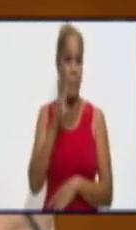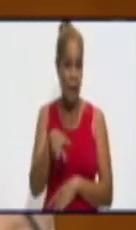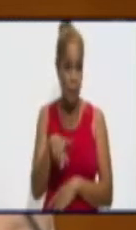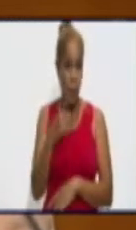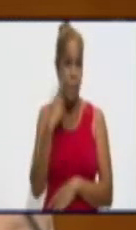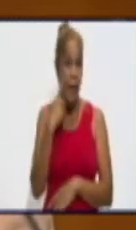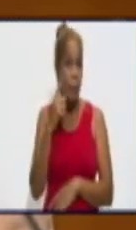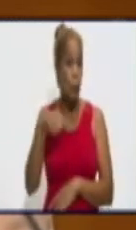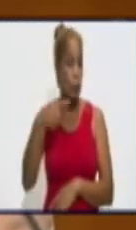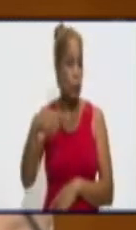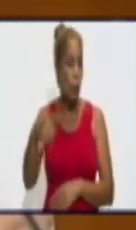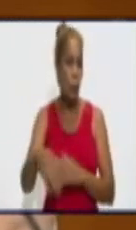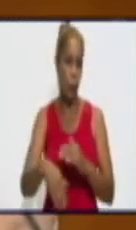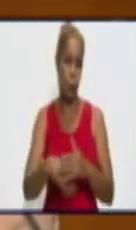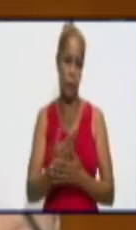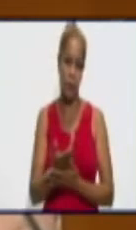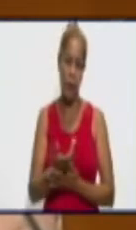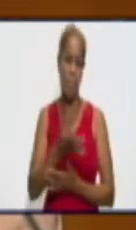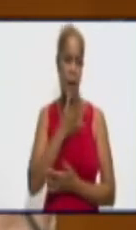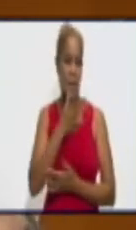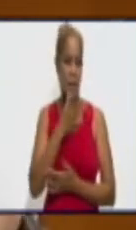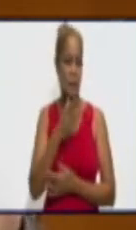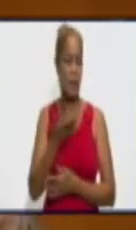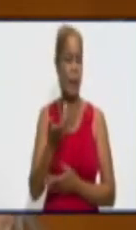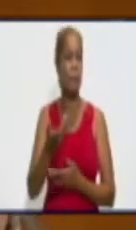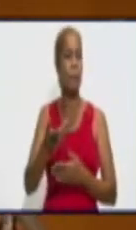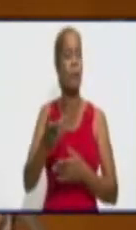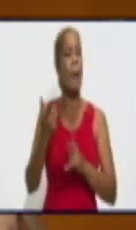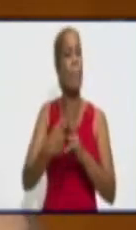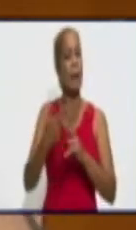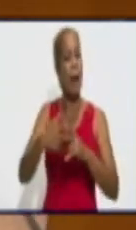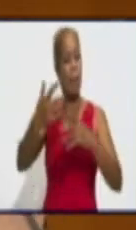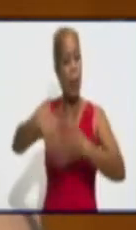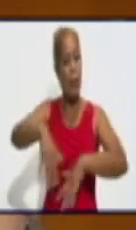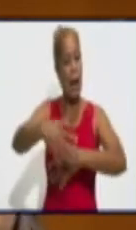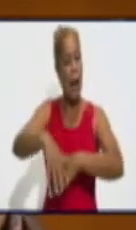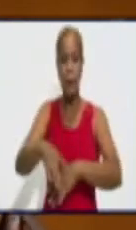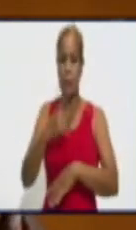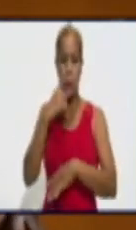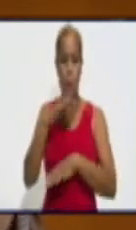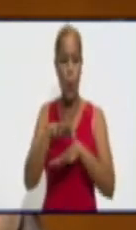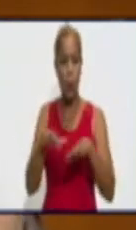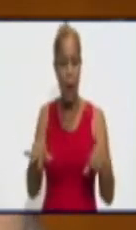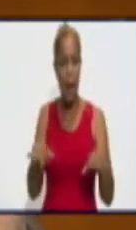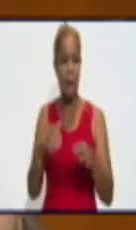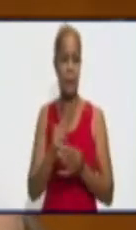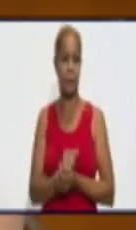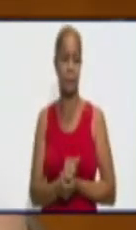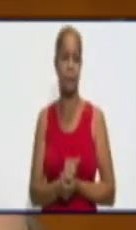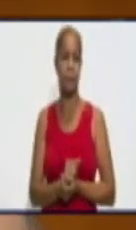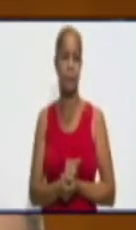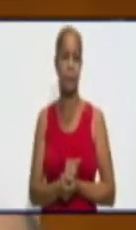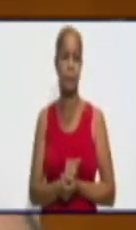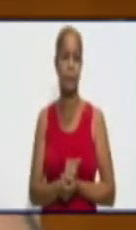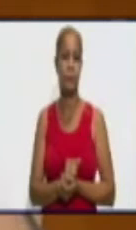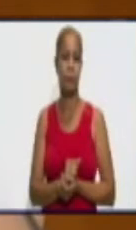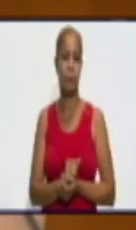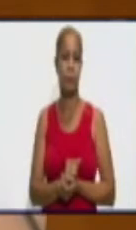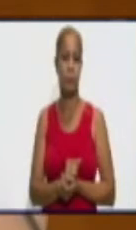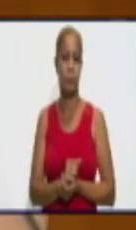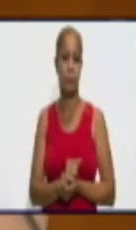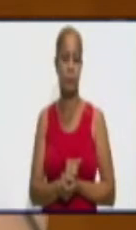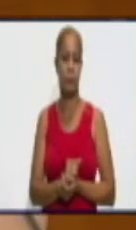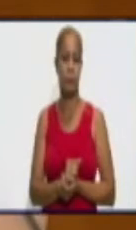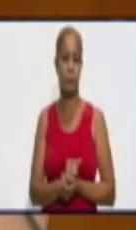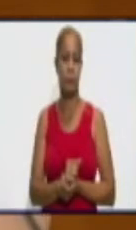da la impresión, no se parecen nada estos números que yo doy aquí con lo que uno ve en las calles de Bayamo. No tiene nada que ver.